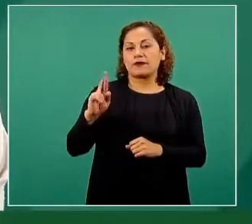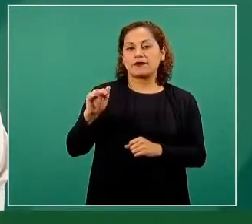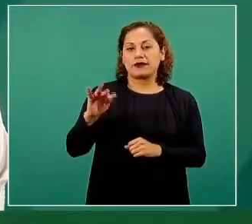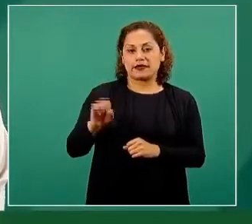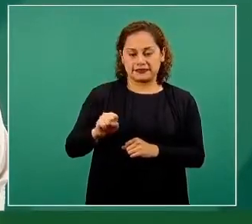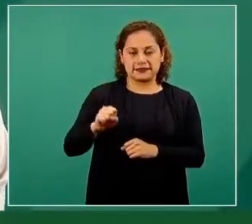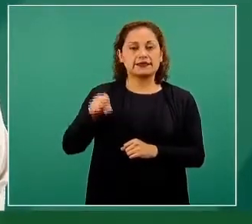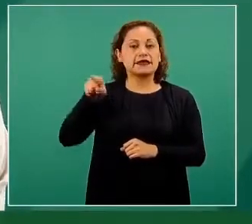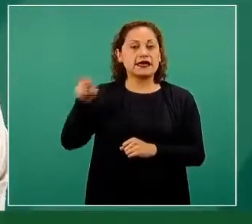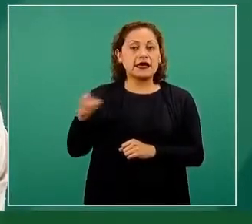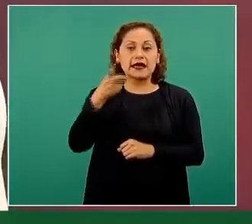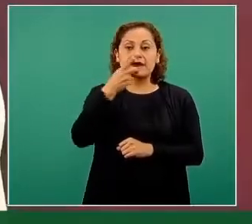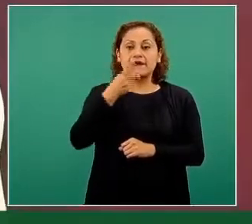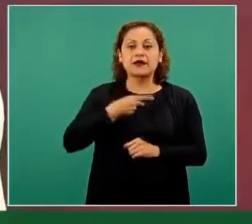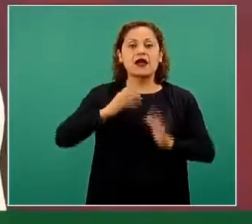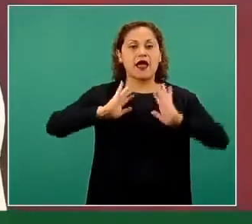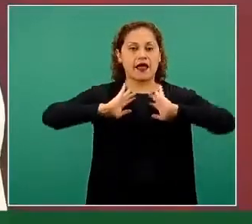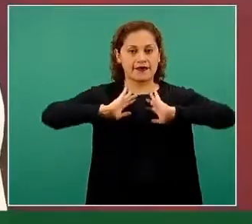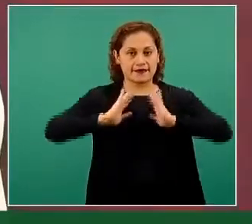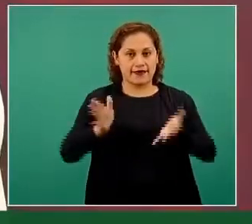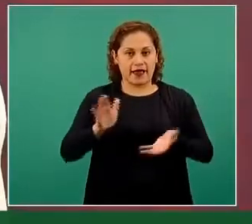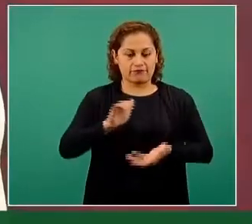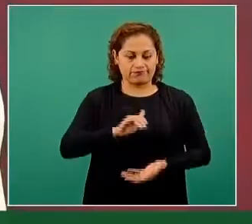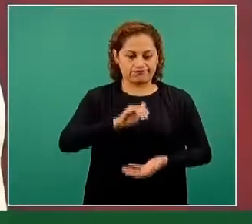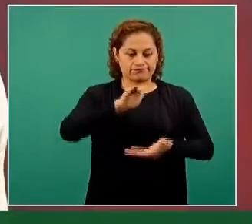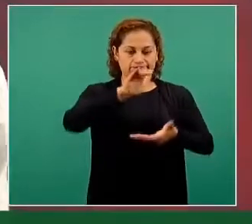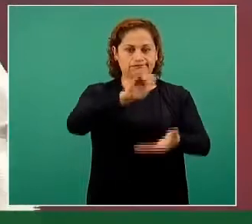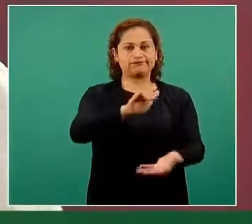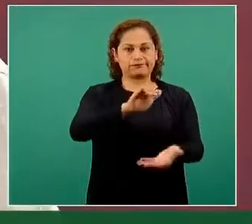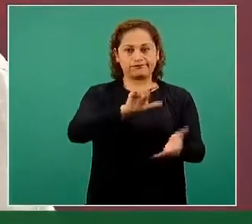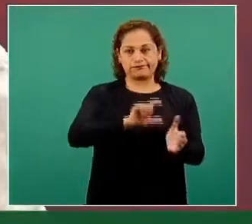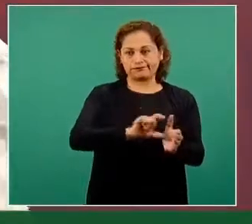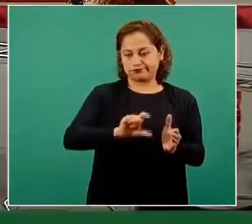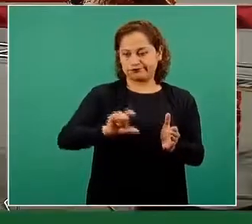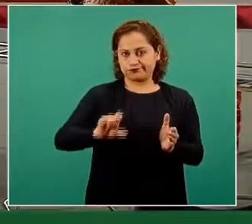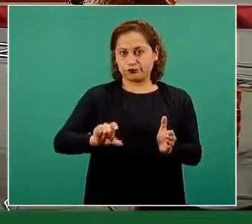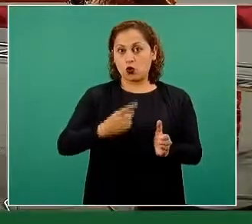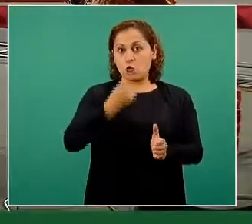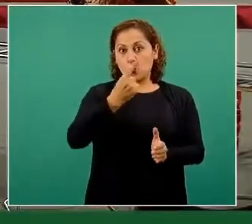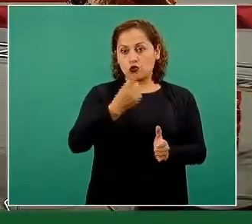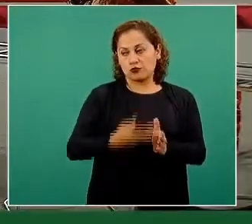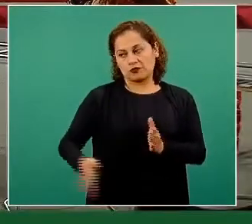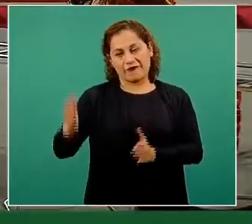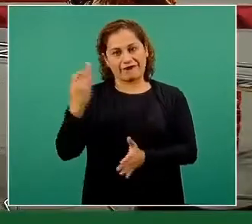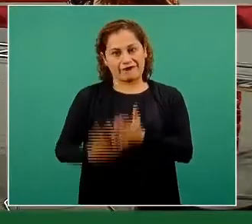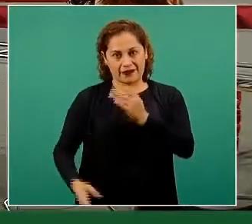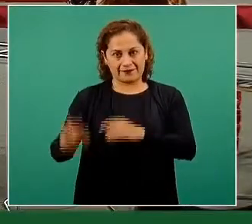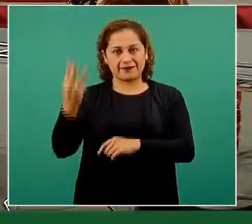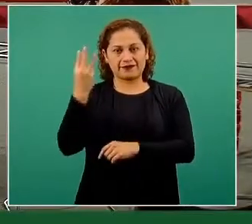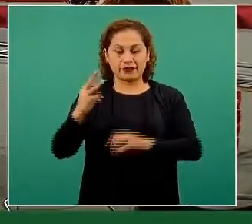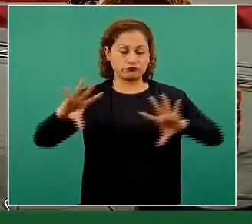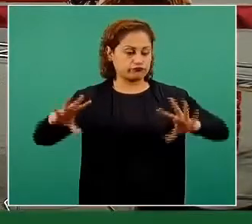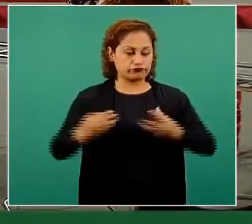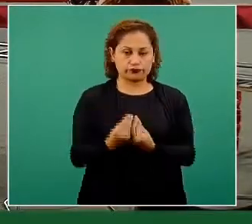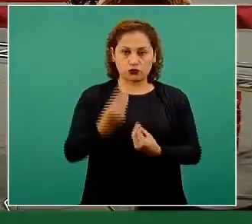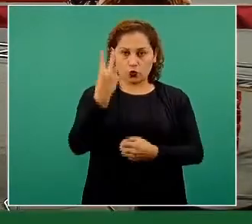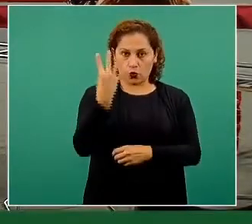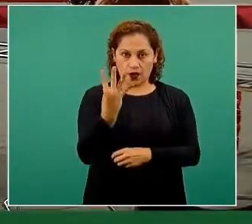ya se liberó el primer lote de cuatro, que forman parte del primer ciclo de producción.